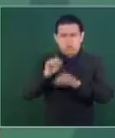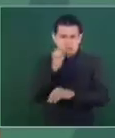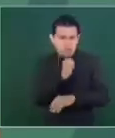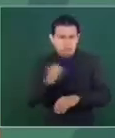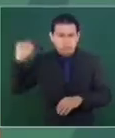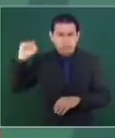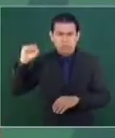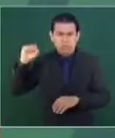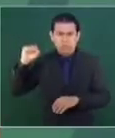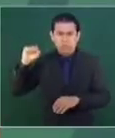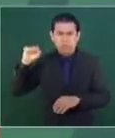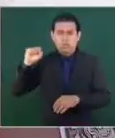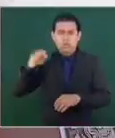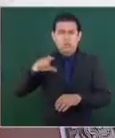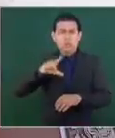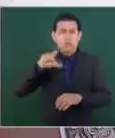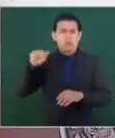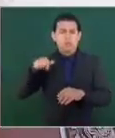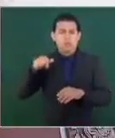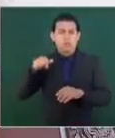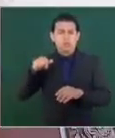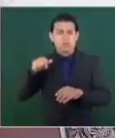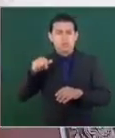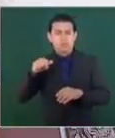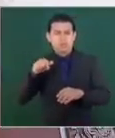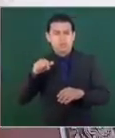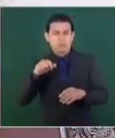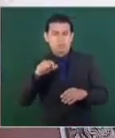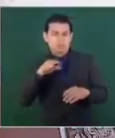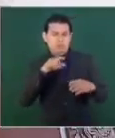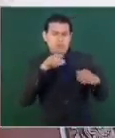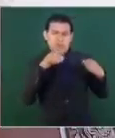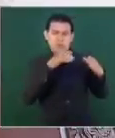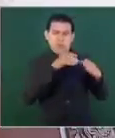Pero se fue con el neoliberalismo,